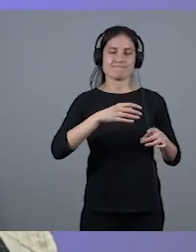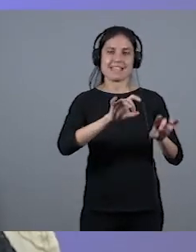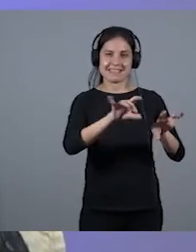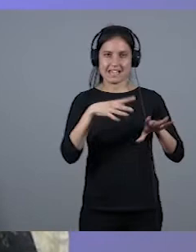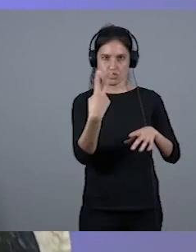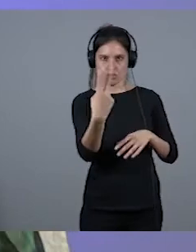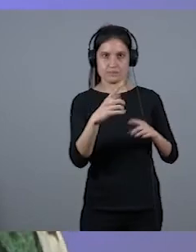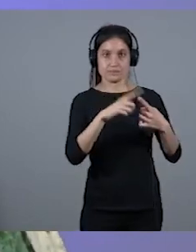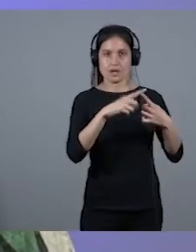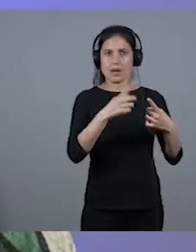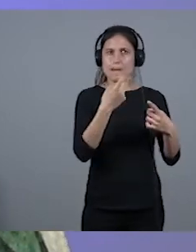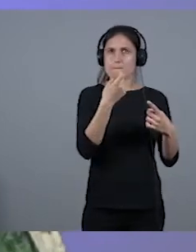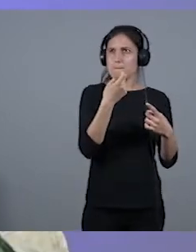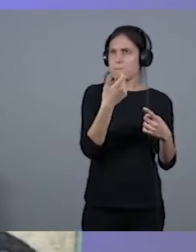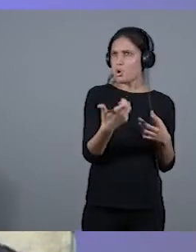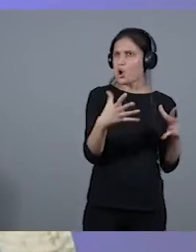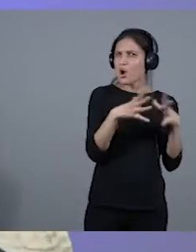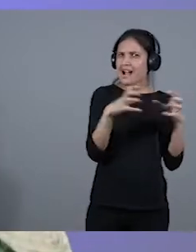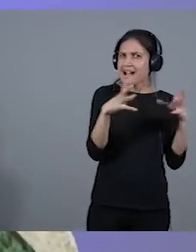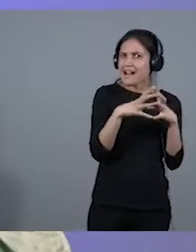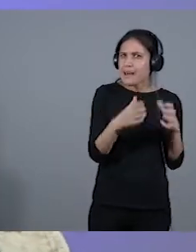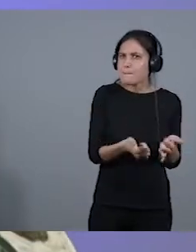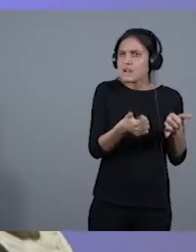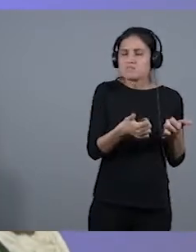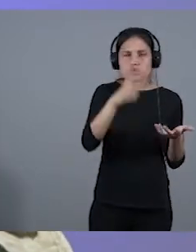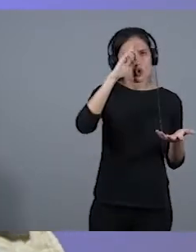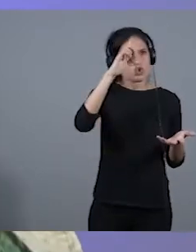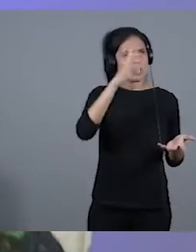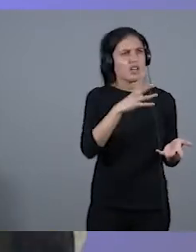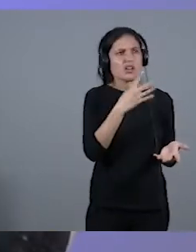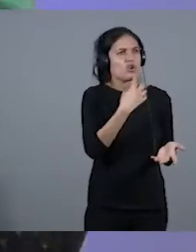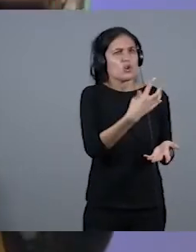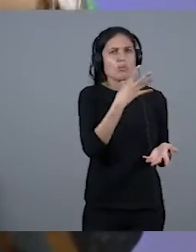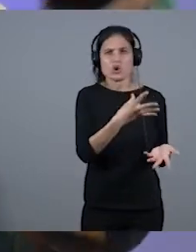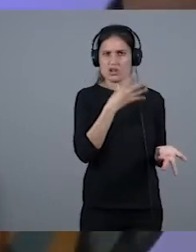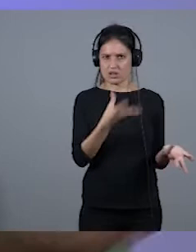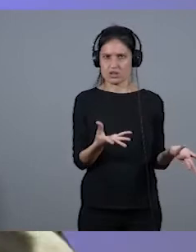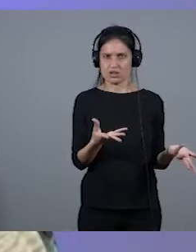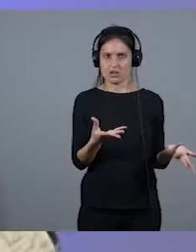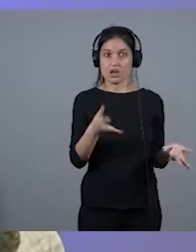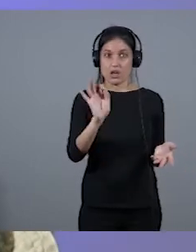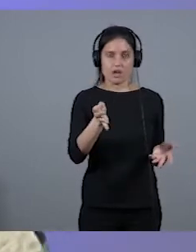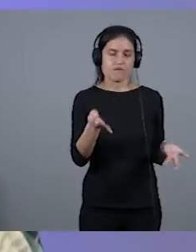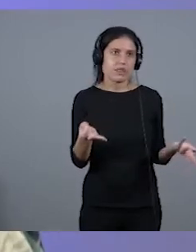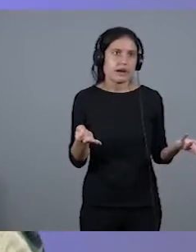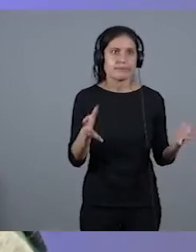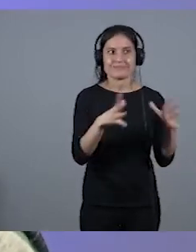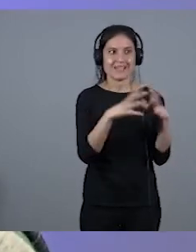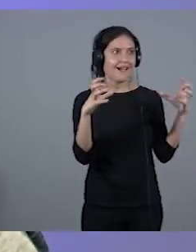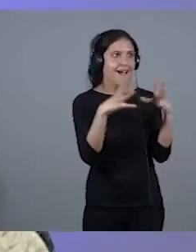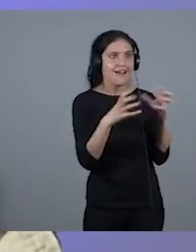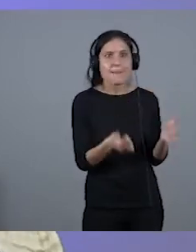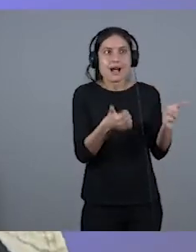de poco ambiciosa, no sé en qué sentido lo dijo, es verdad que yo mi ambición no, en fin, no es mi principal